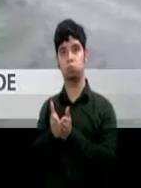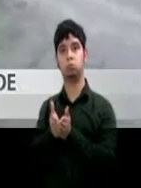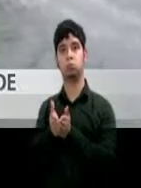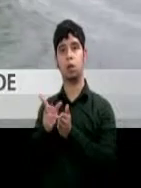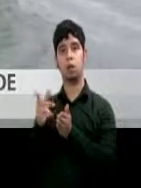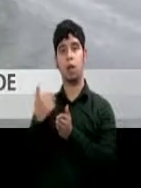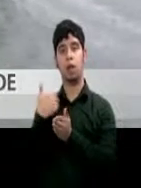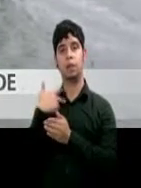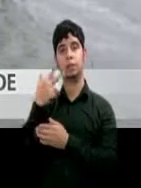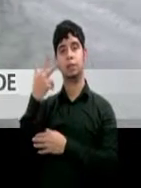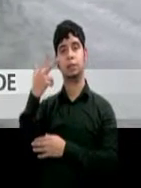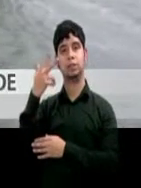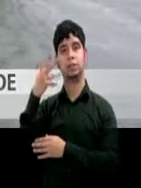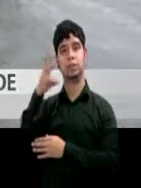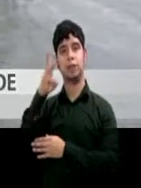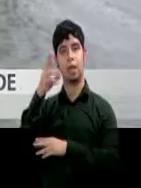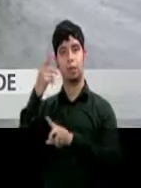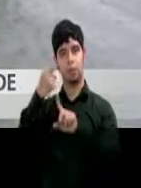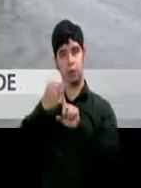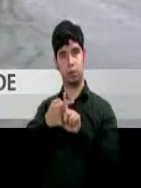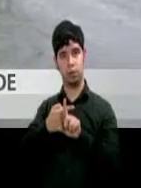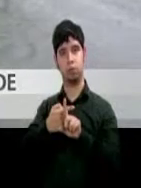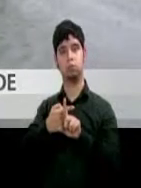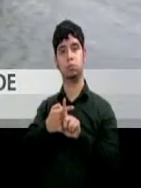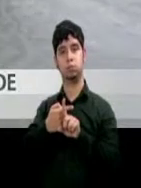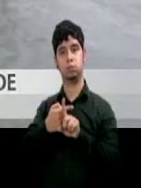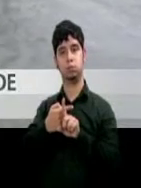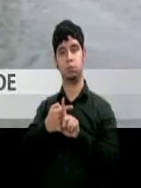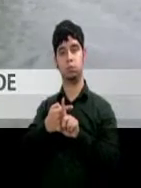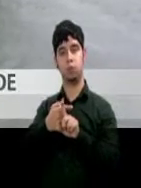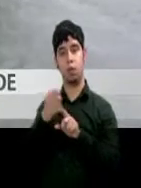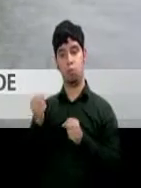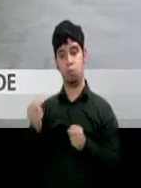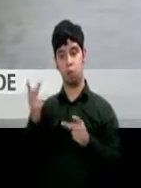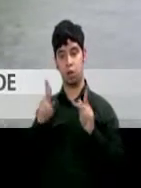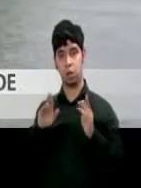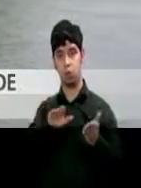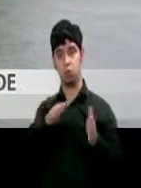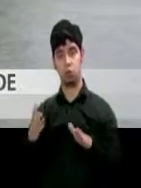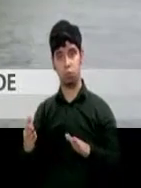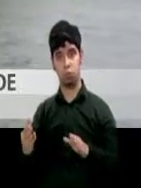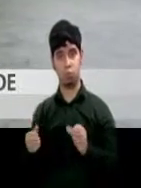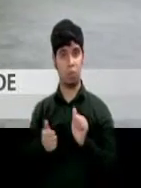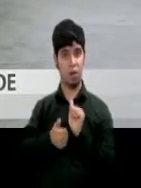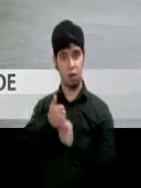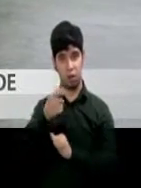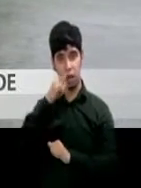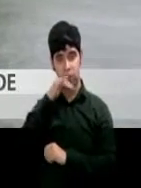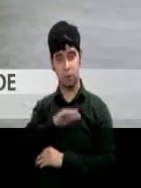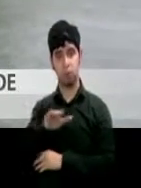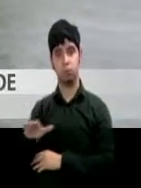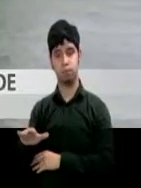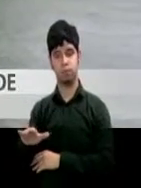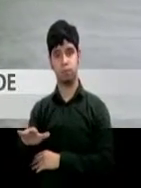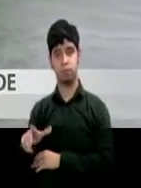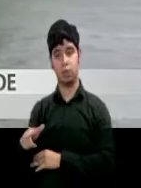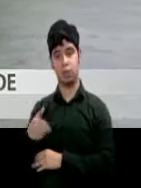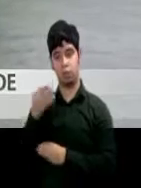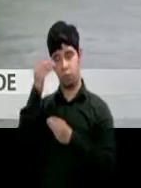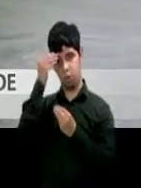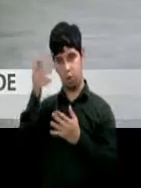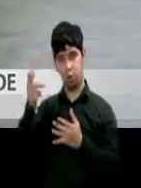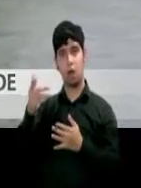de 300 personas, la mayoría de ellos niños. Los fiscales del caso argumentan que el capitán ordenó